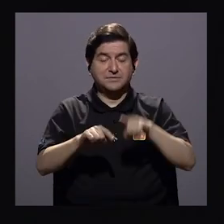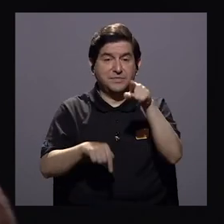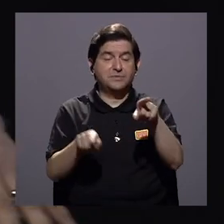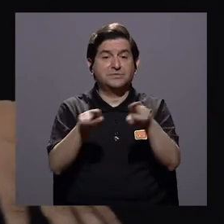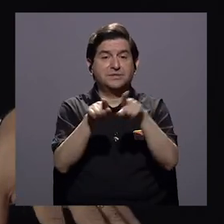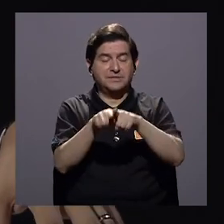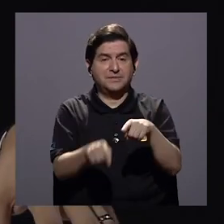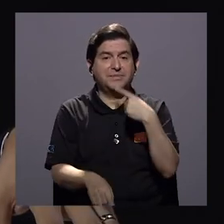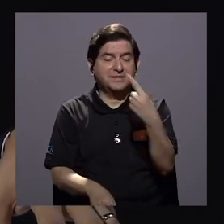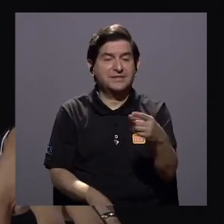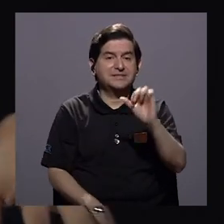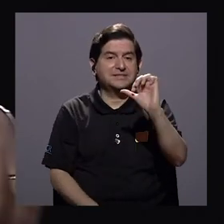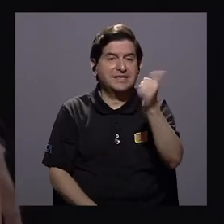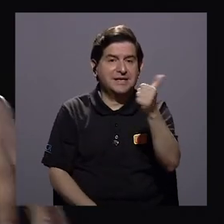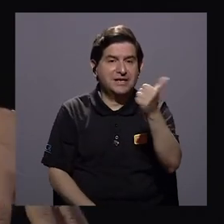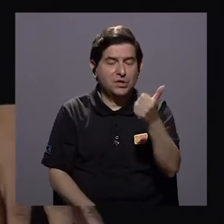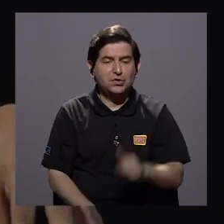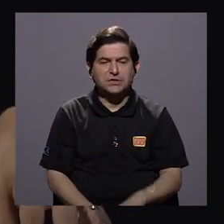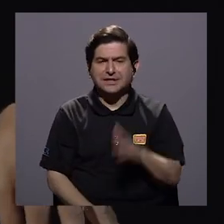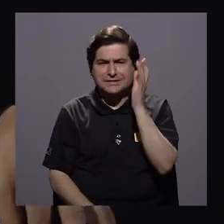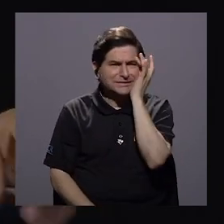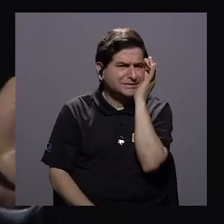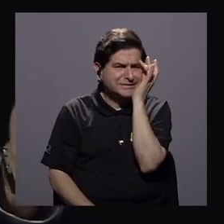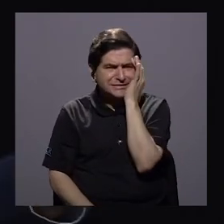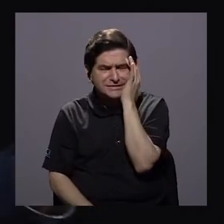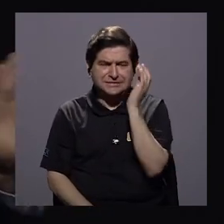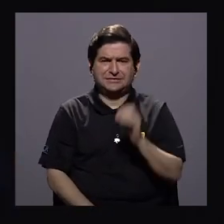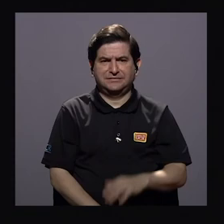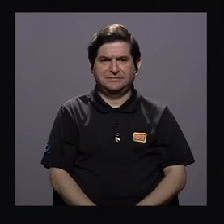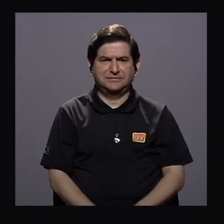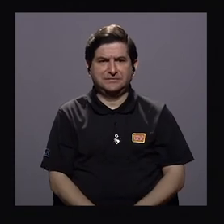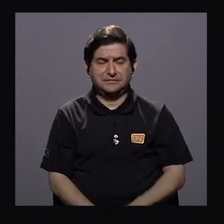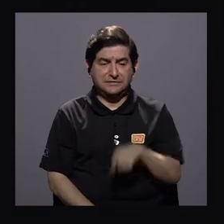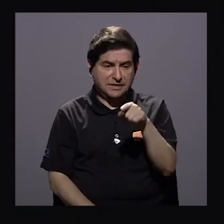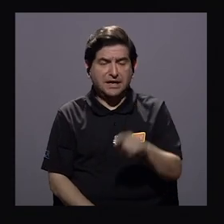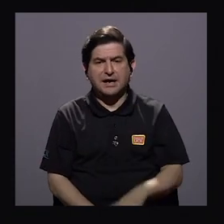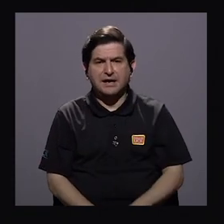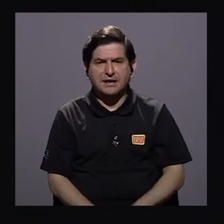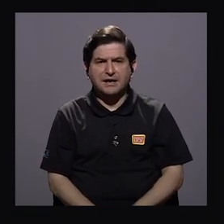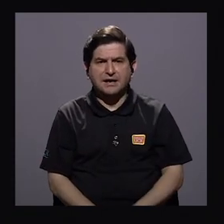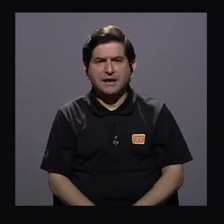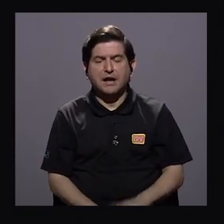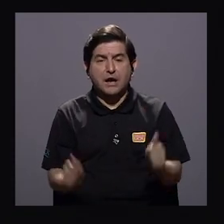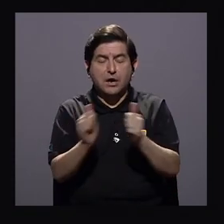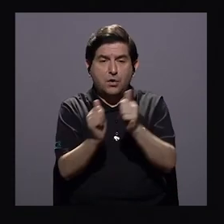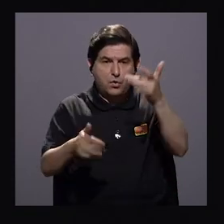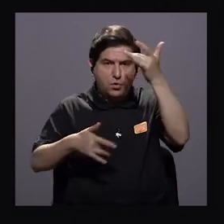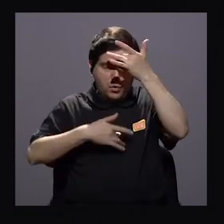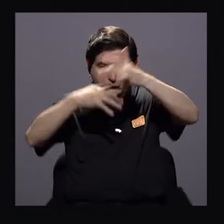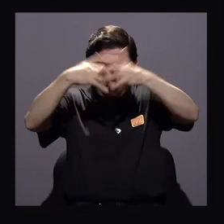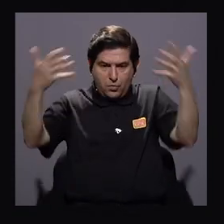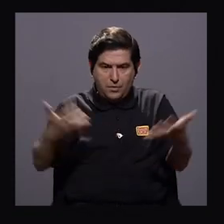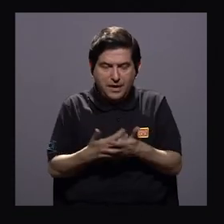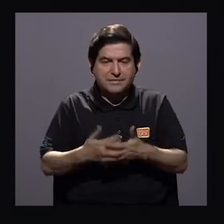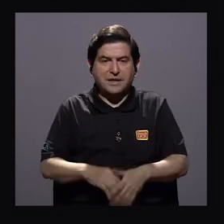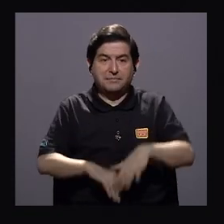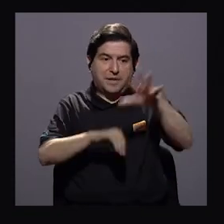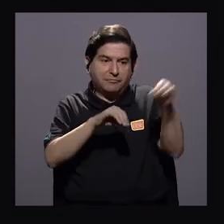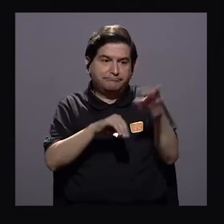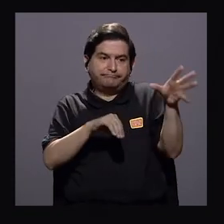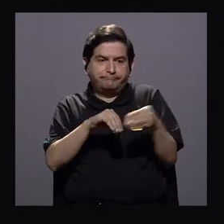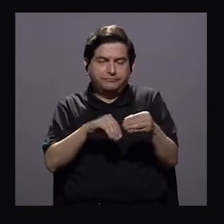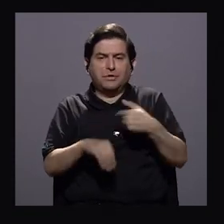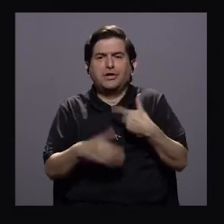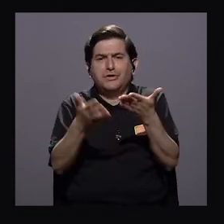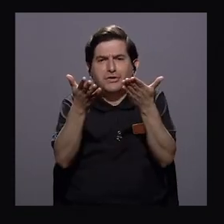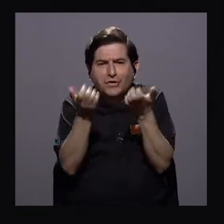hace poco pero que usted nos mencionaba los 10 que han venido siendo de preocupación que al estrecharlos con pandemia suman más y que en